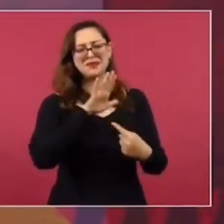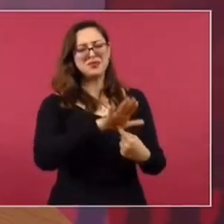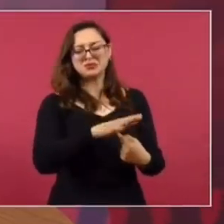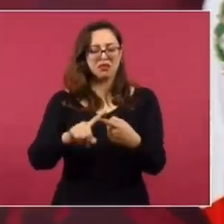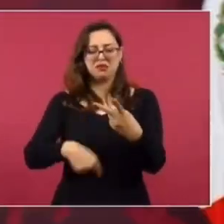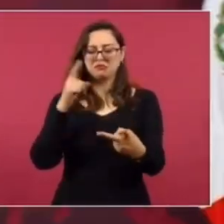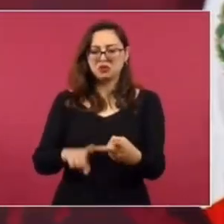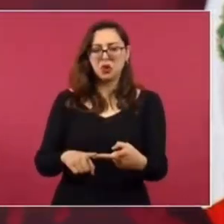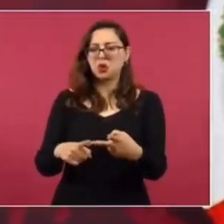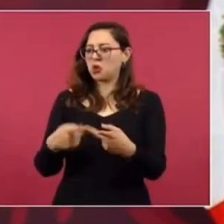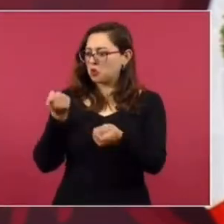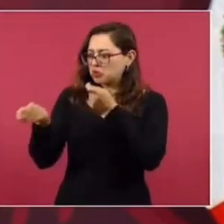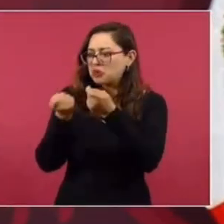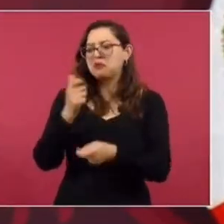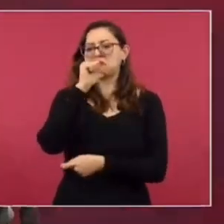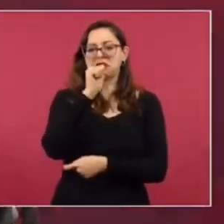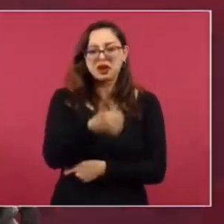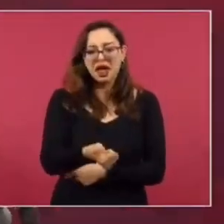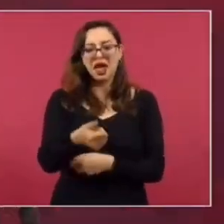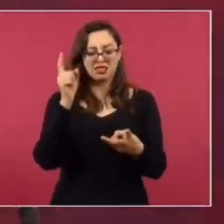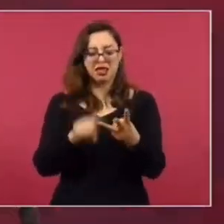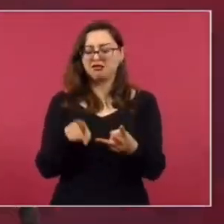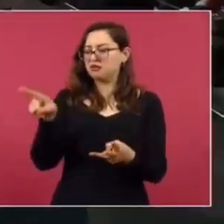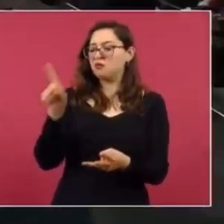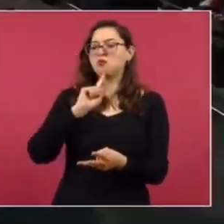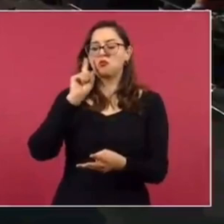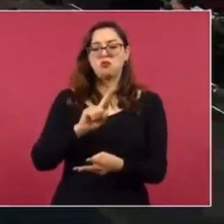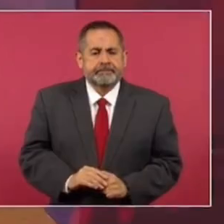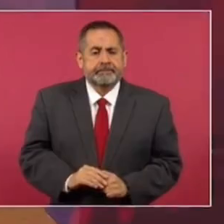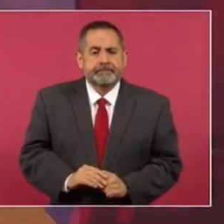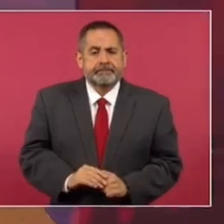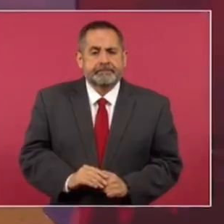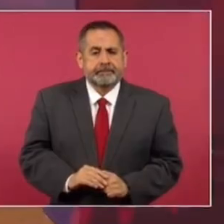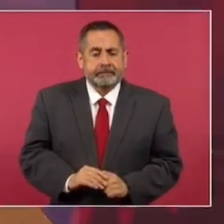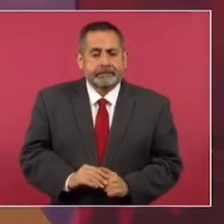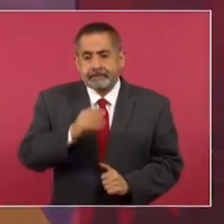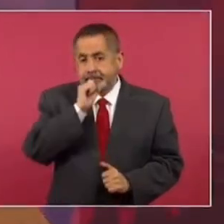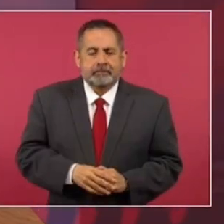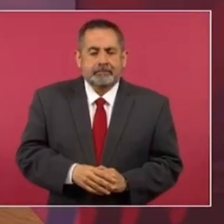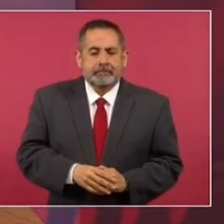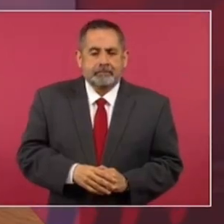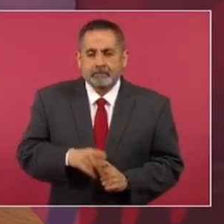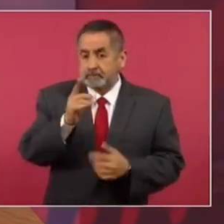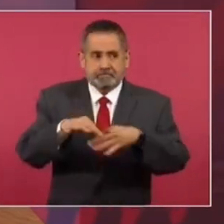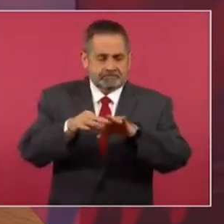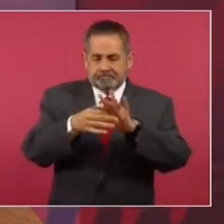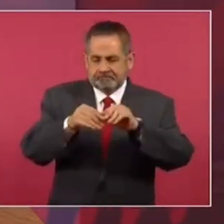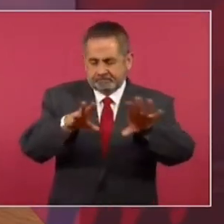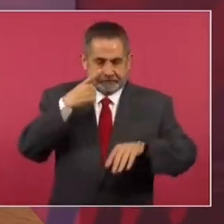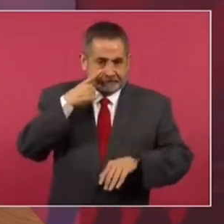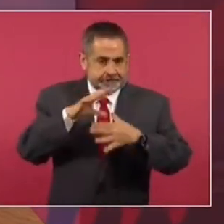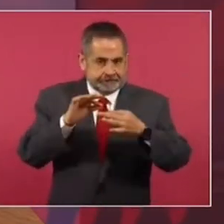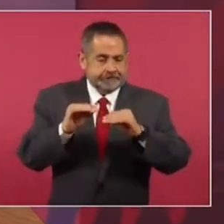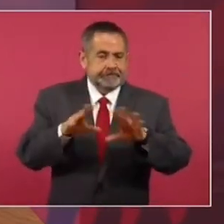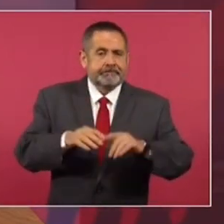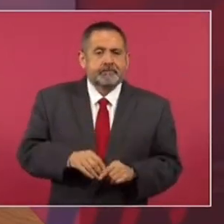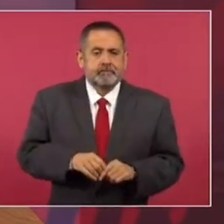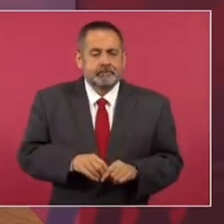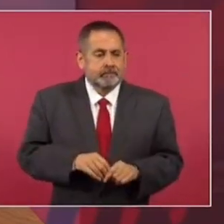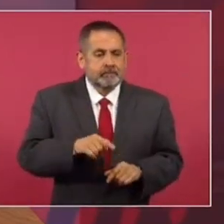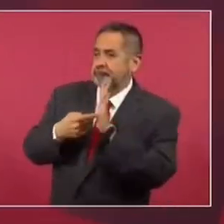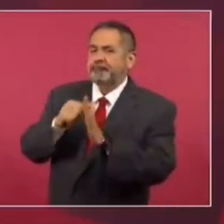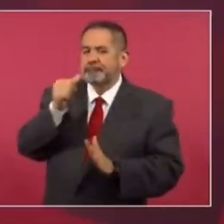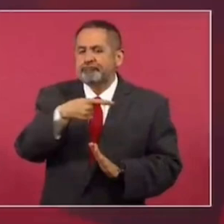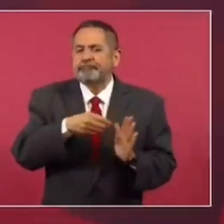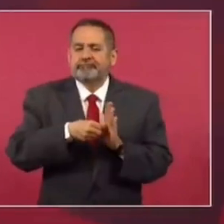Que no intervengo, que no, este, era mi candidata la señora Yasmín. Y no intervine. También es importante, porque no creo